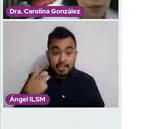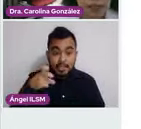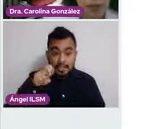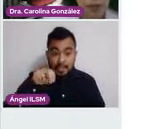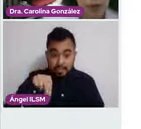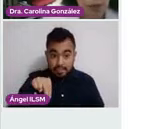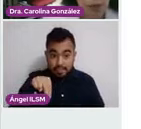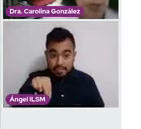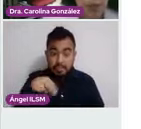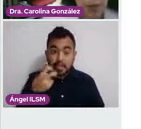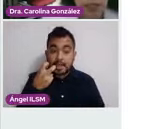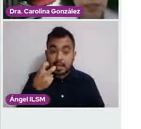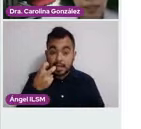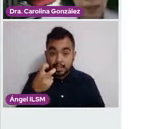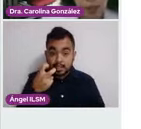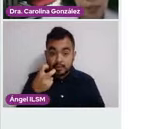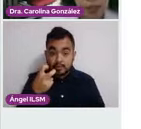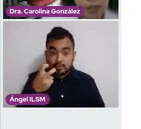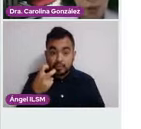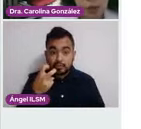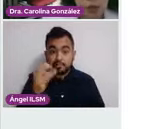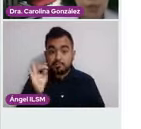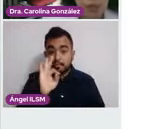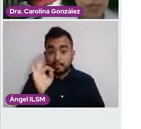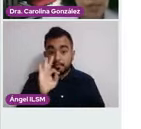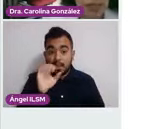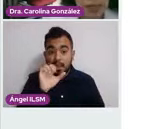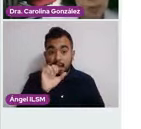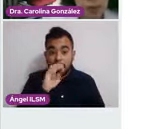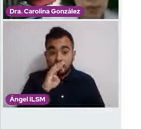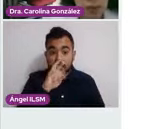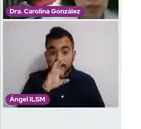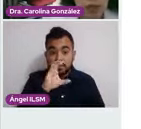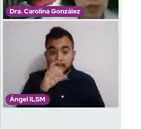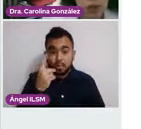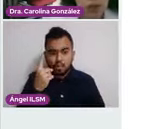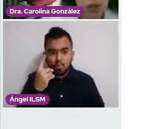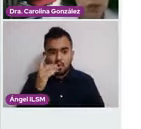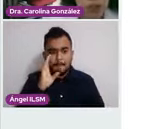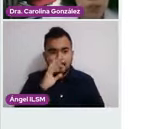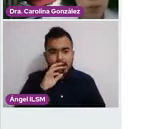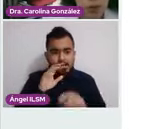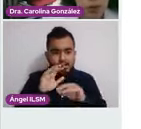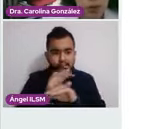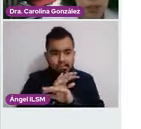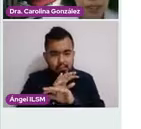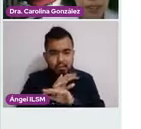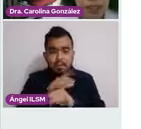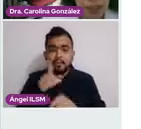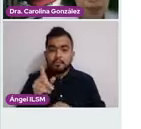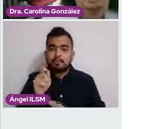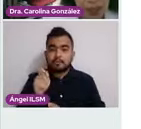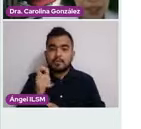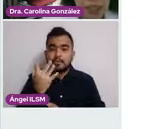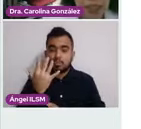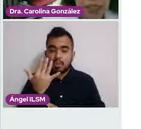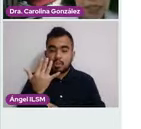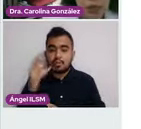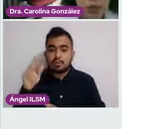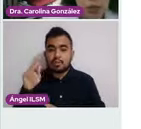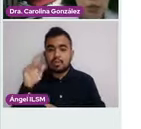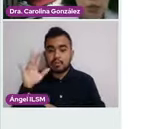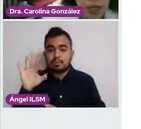responsables. Por ejemplo, si se encuentra alterado el BRCA1, va a ser el responsable de un 50 a 85% de cáncer de mama